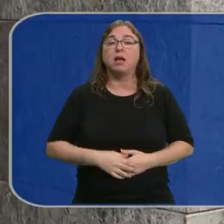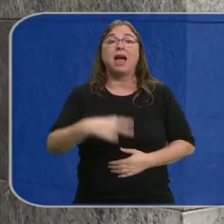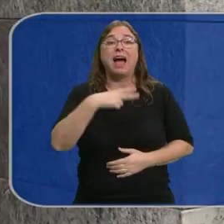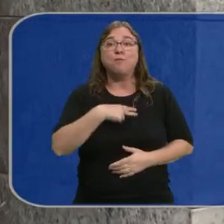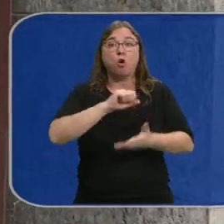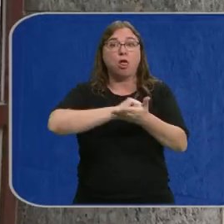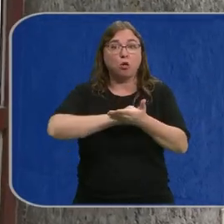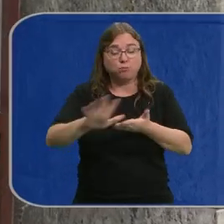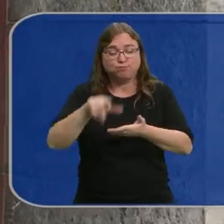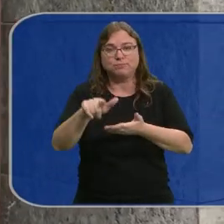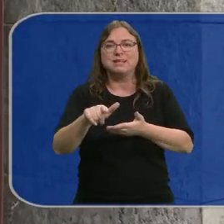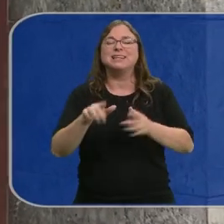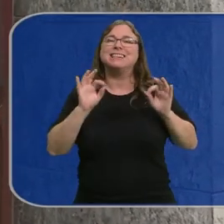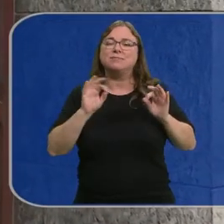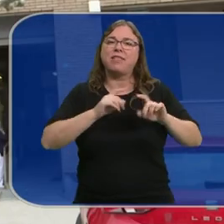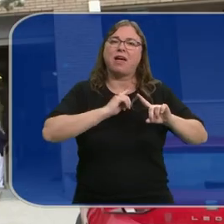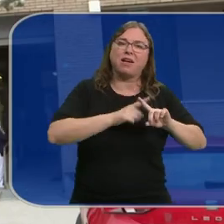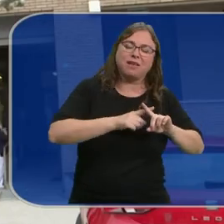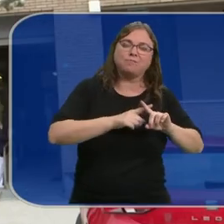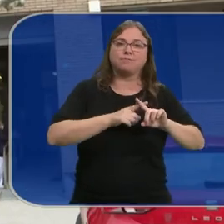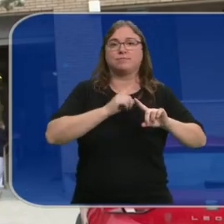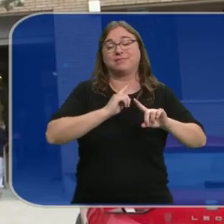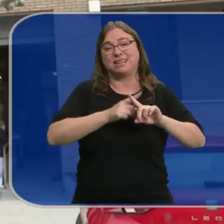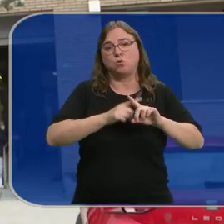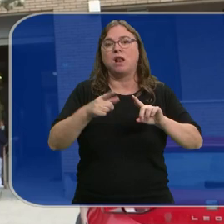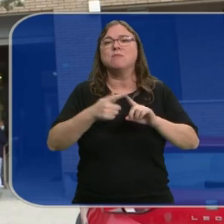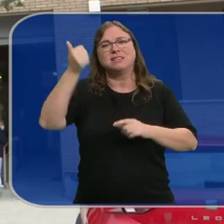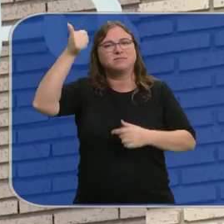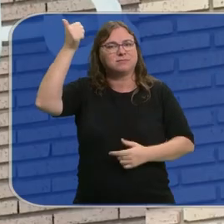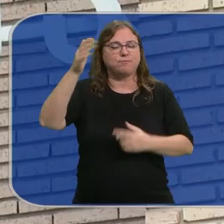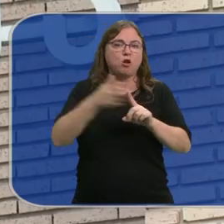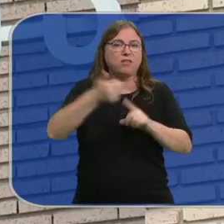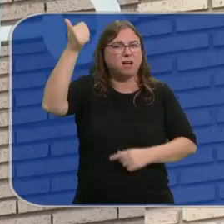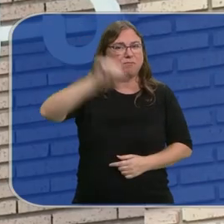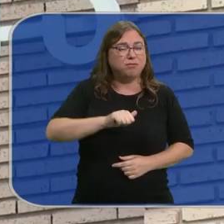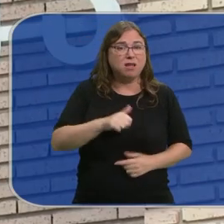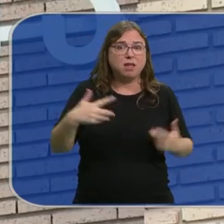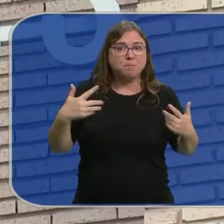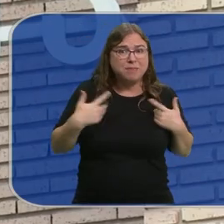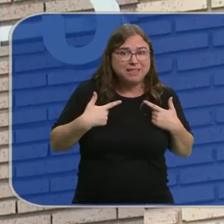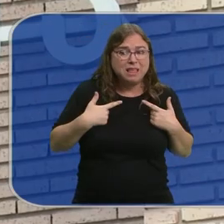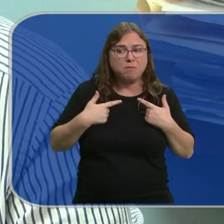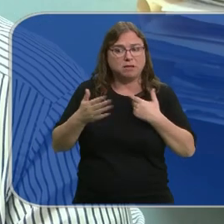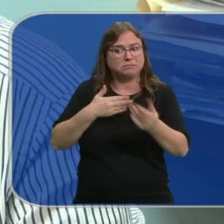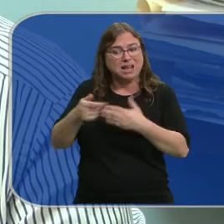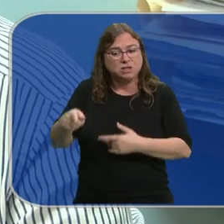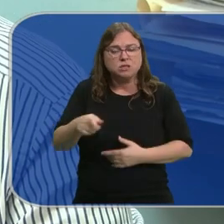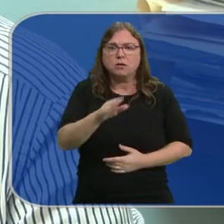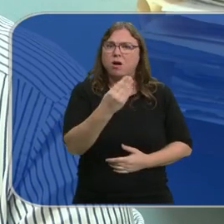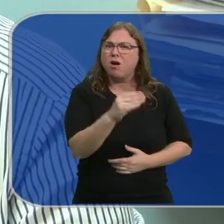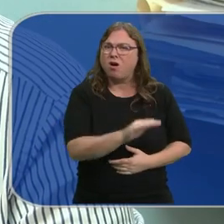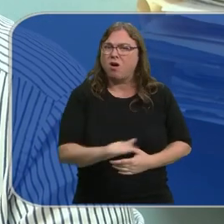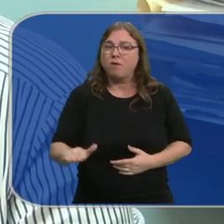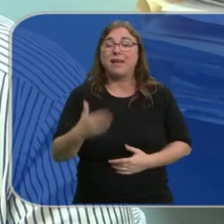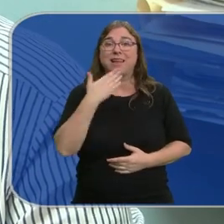especializados en violencia de género y agresiones sexuales se están encontrando a víctimas y agresores cada vez más jóvenes. Los menores desarrollan